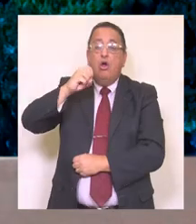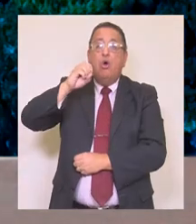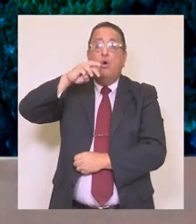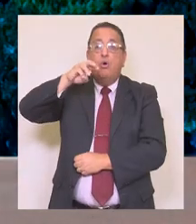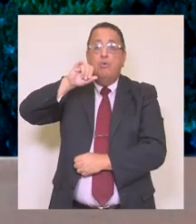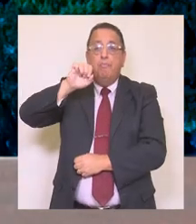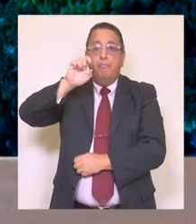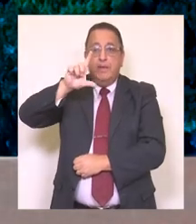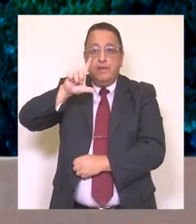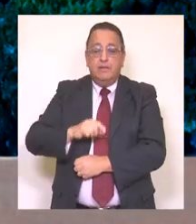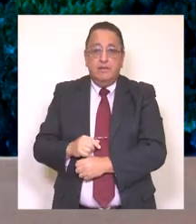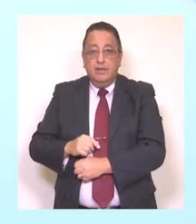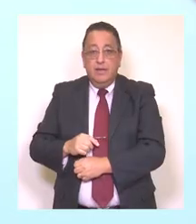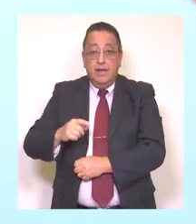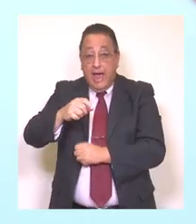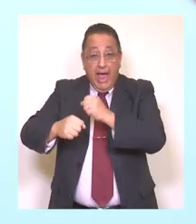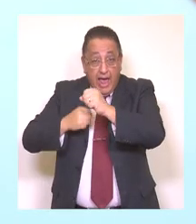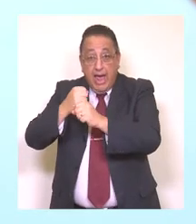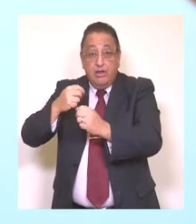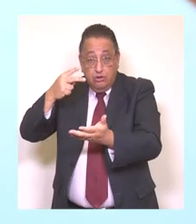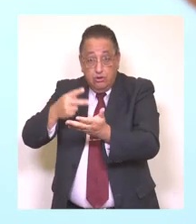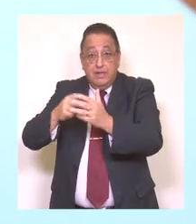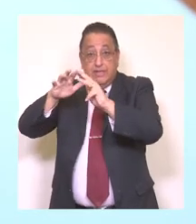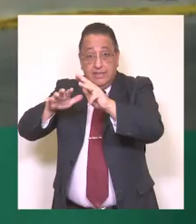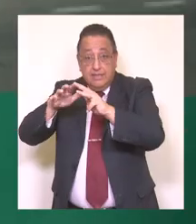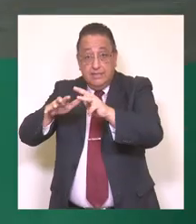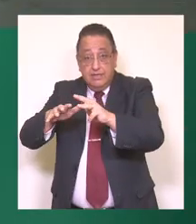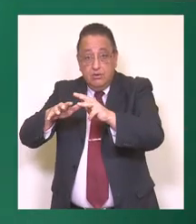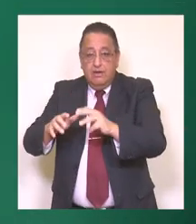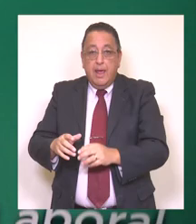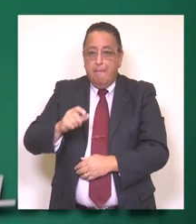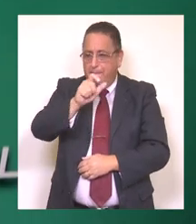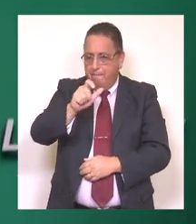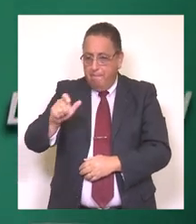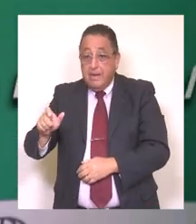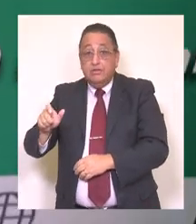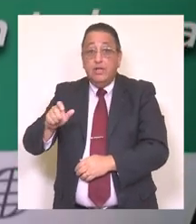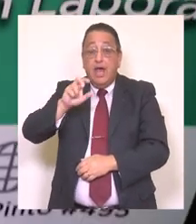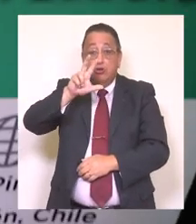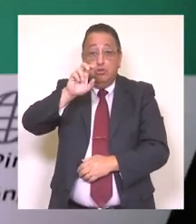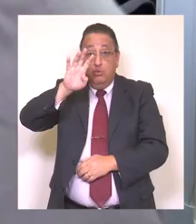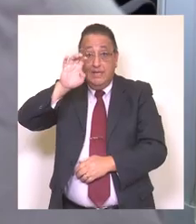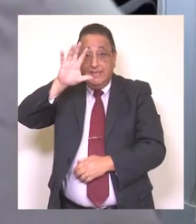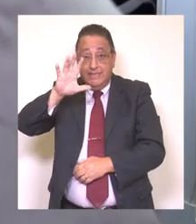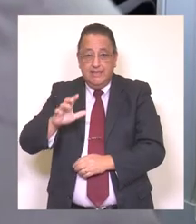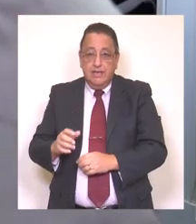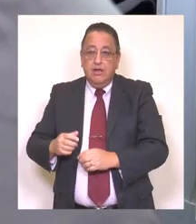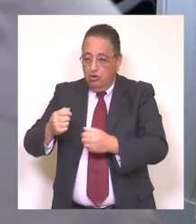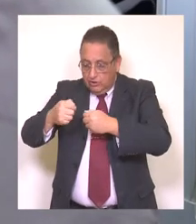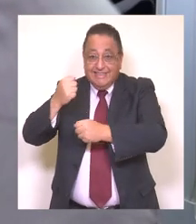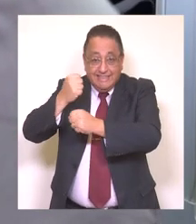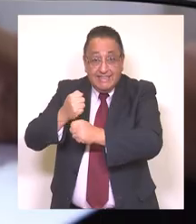conocida como MIL, la cual, durante el año 2019, logró colocar 845 personas